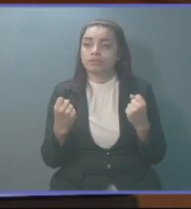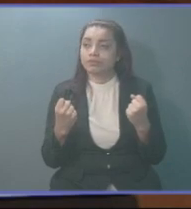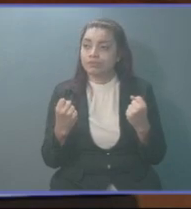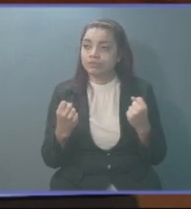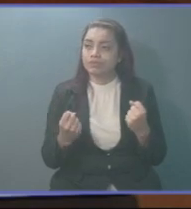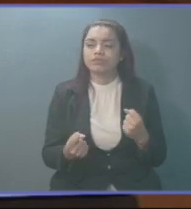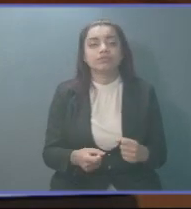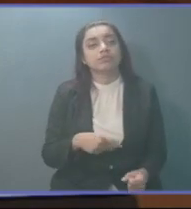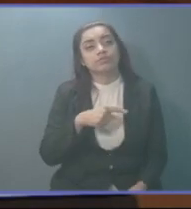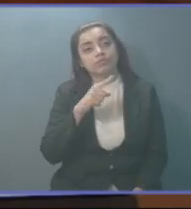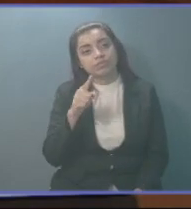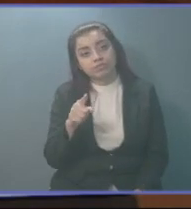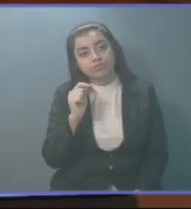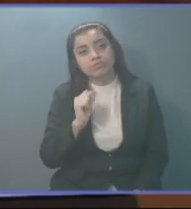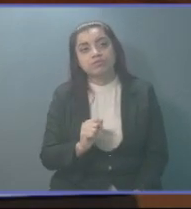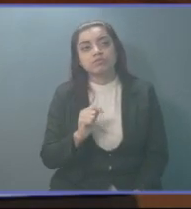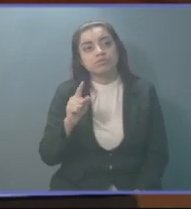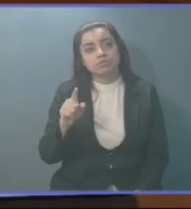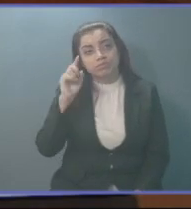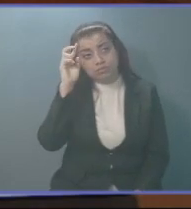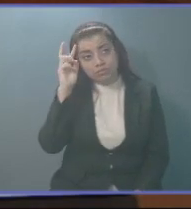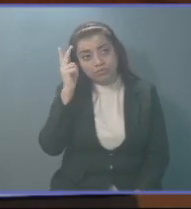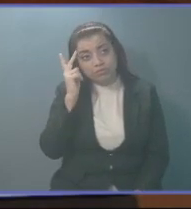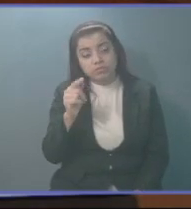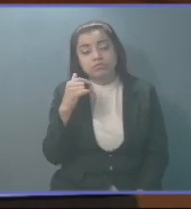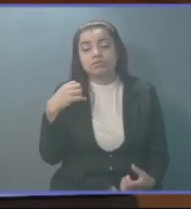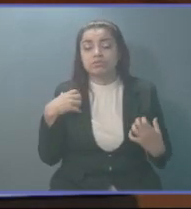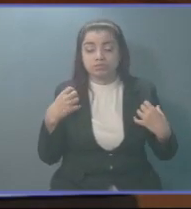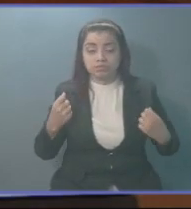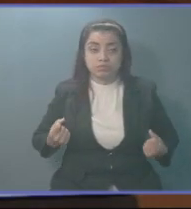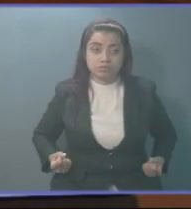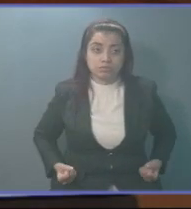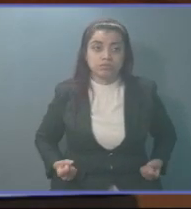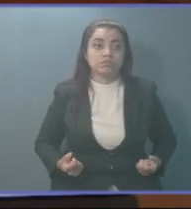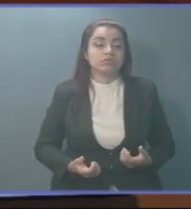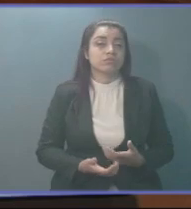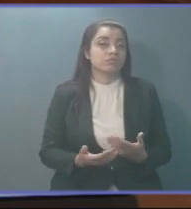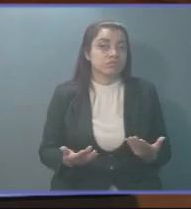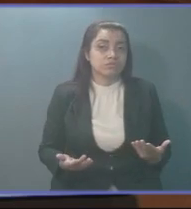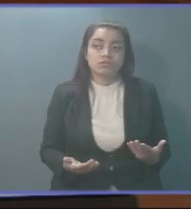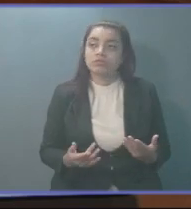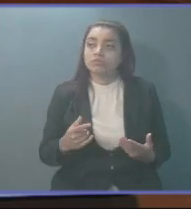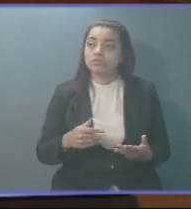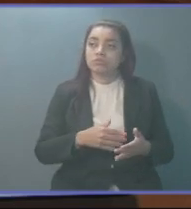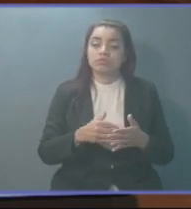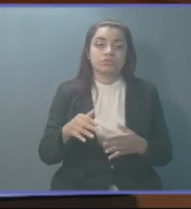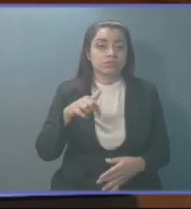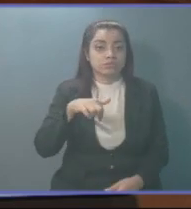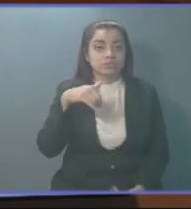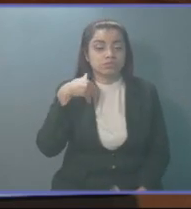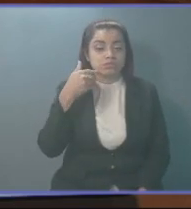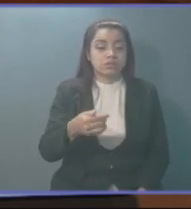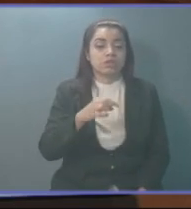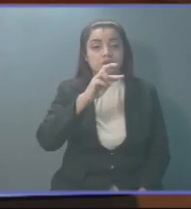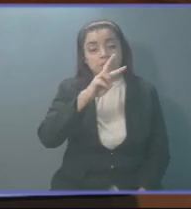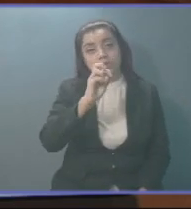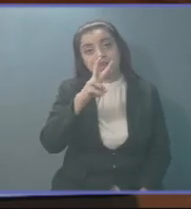Y que eso implicó que este gobierno, desde inicios de este año 2020,